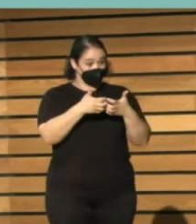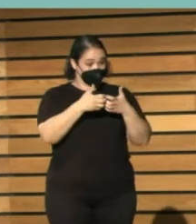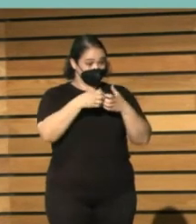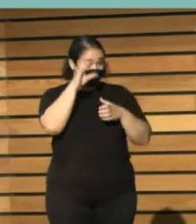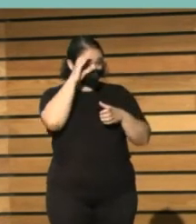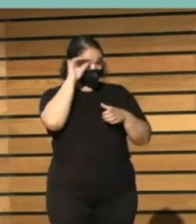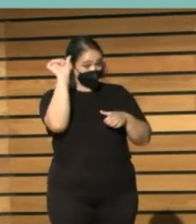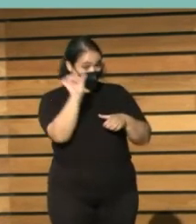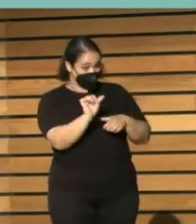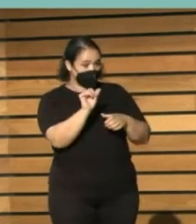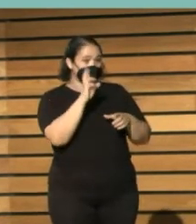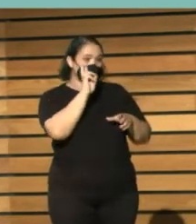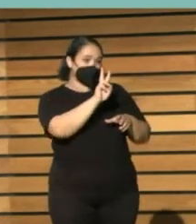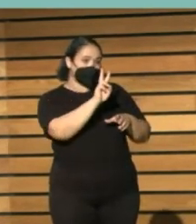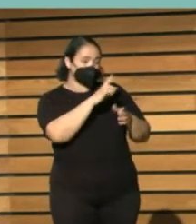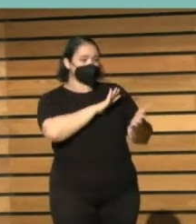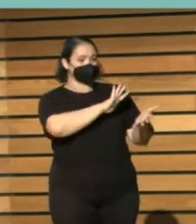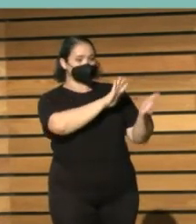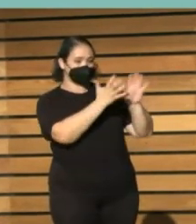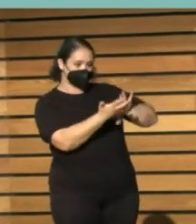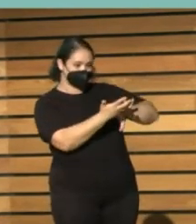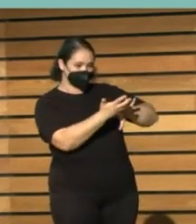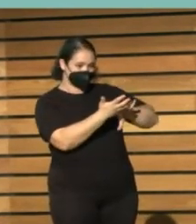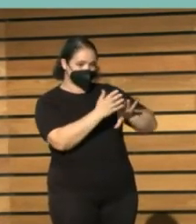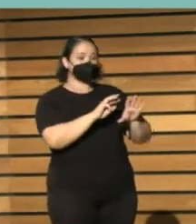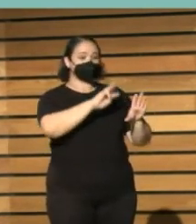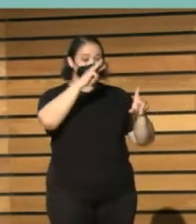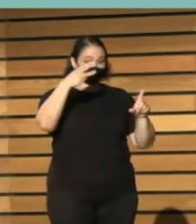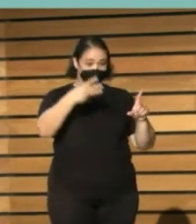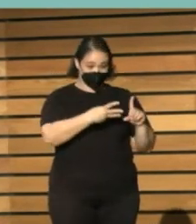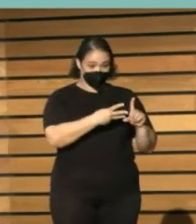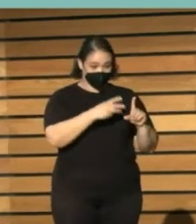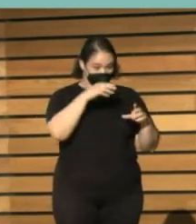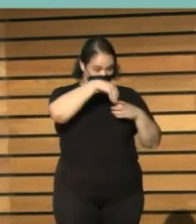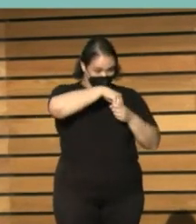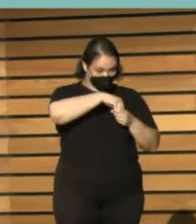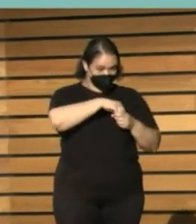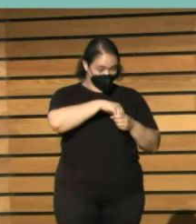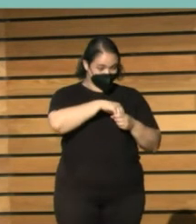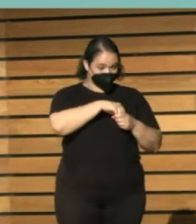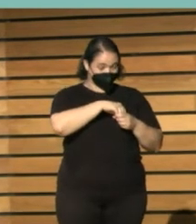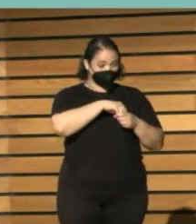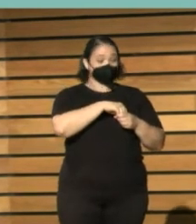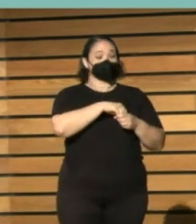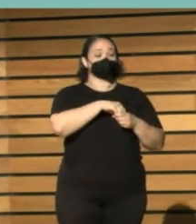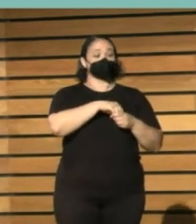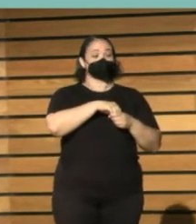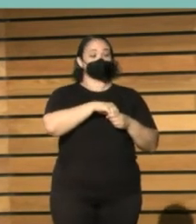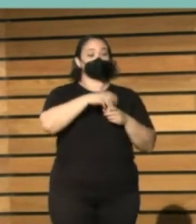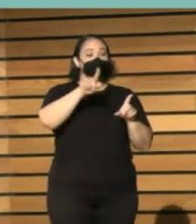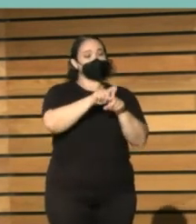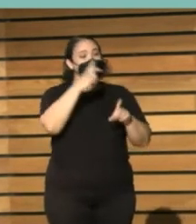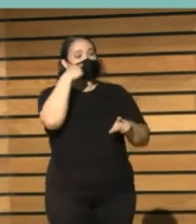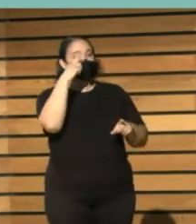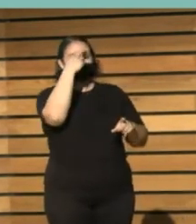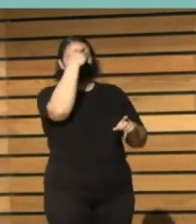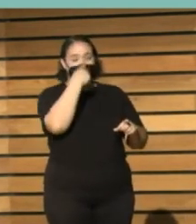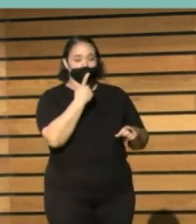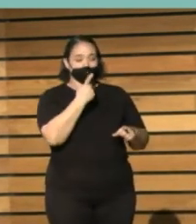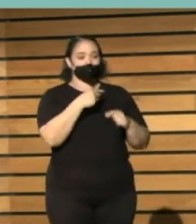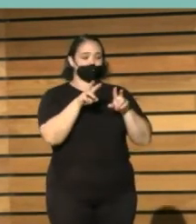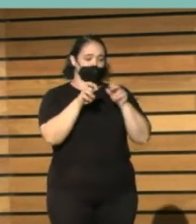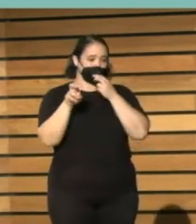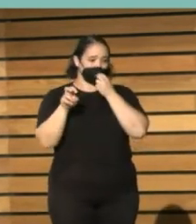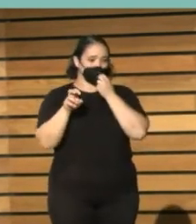para cambiar no para cambiar porque aquí nos queremos quedar sino para que haya para que haya caras nuevas ¿no? también en este